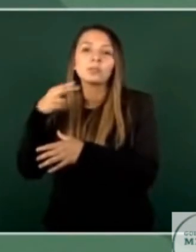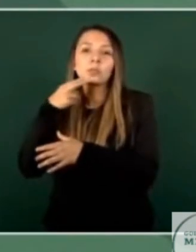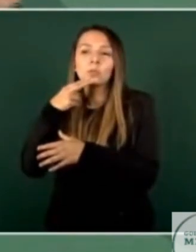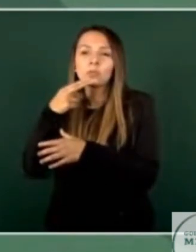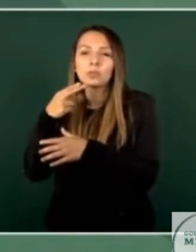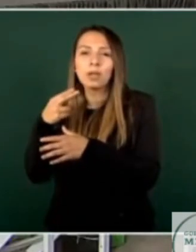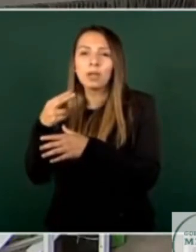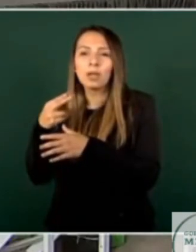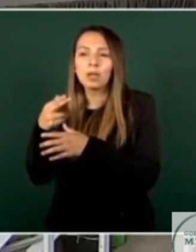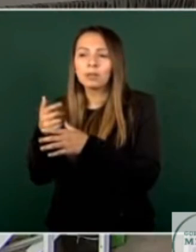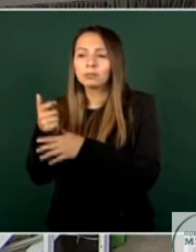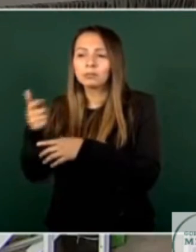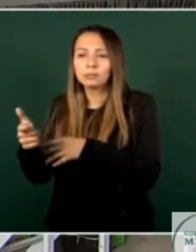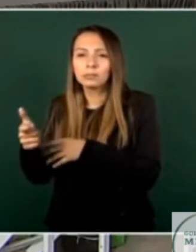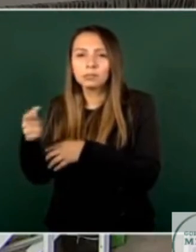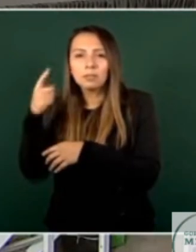imponer